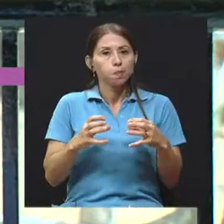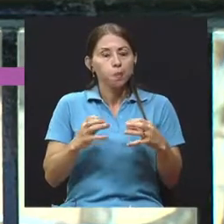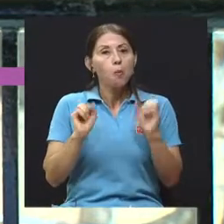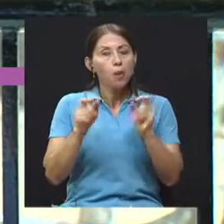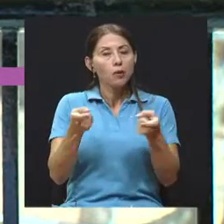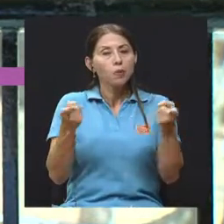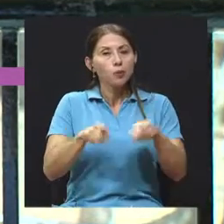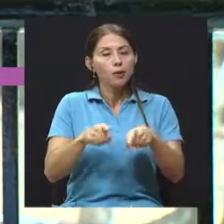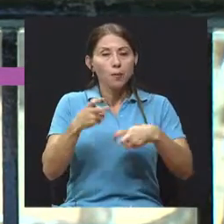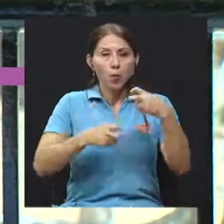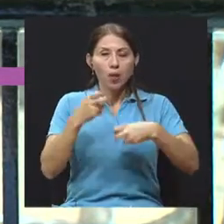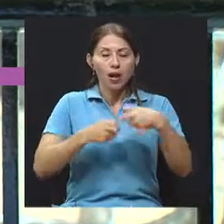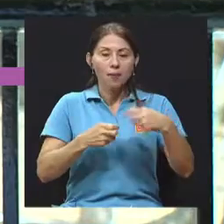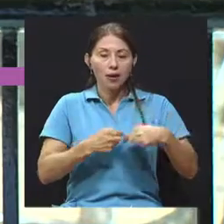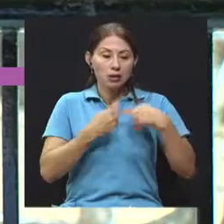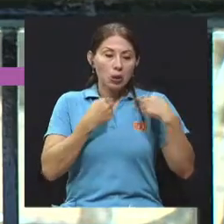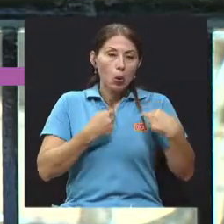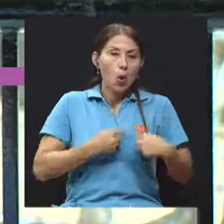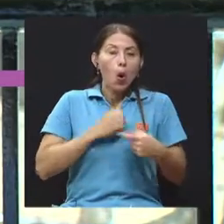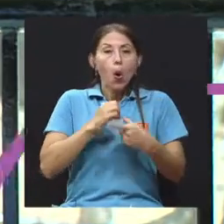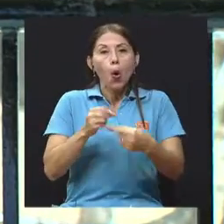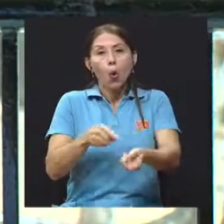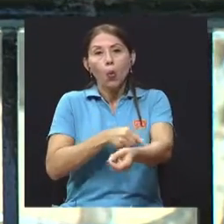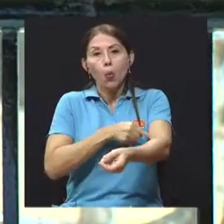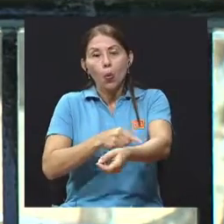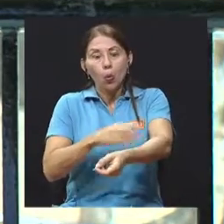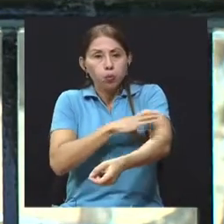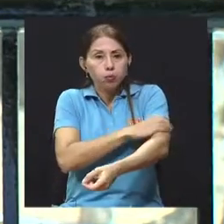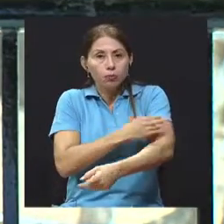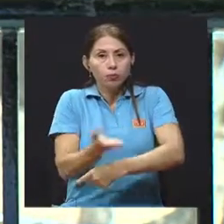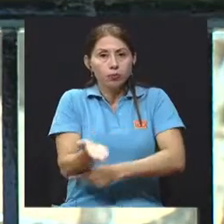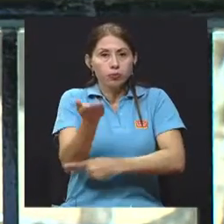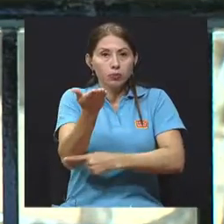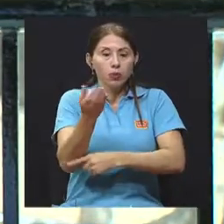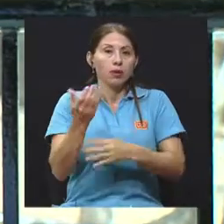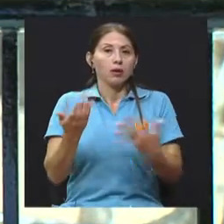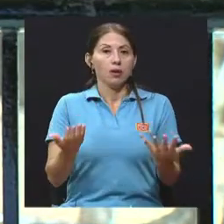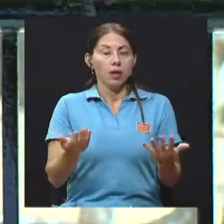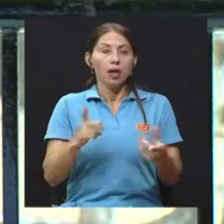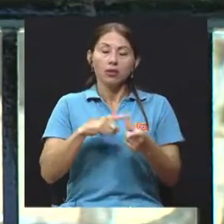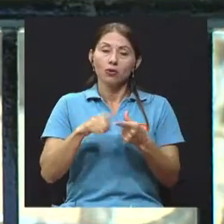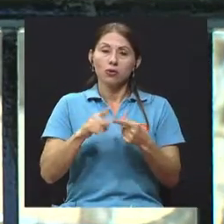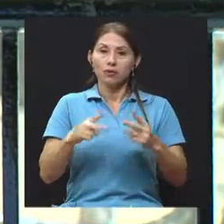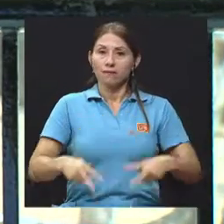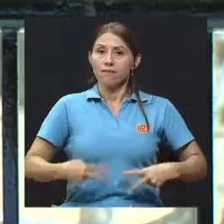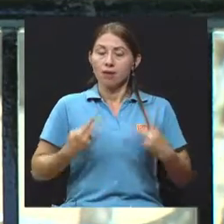como podría verse un paciente diabético, hipertenso, alguien que tenga un infarto, entonces se puede tener un estilo de vida saludable.